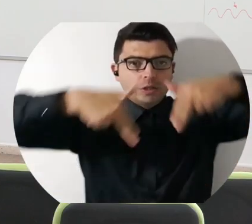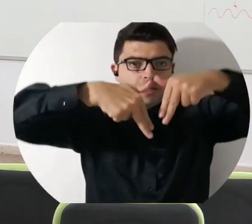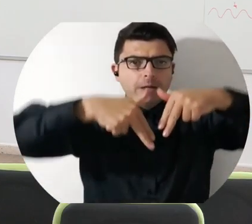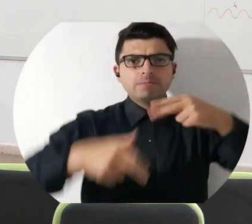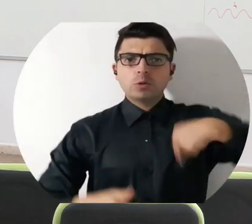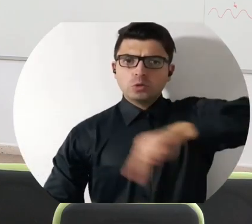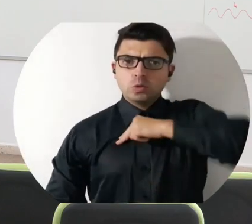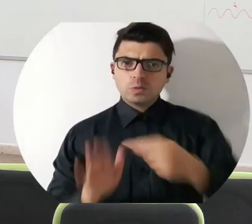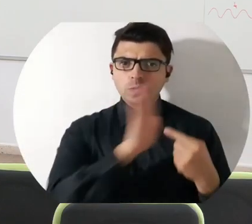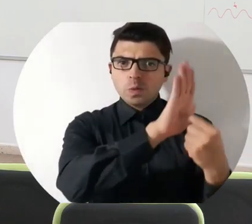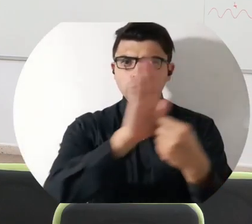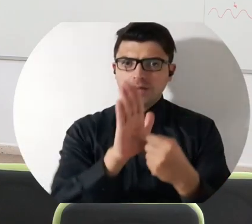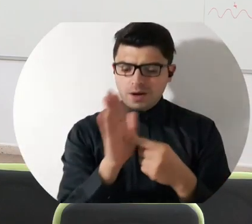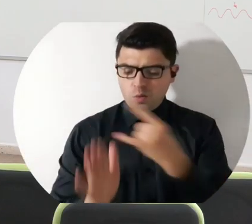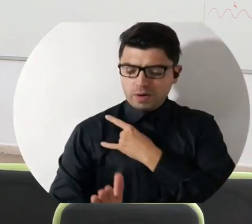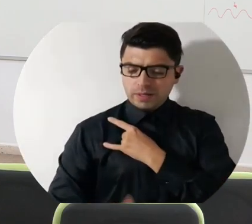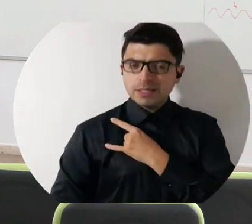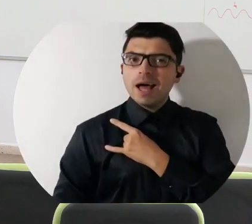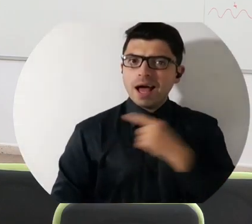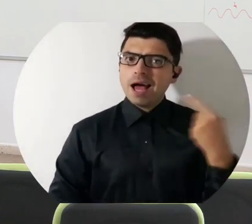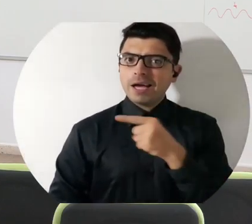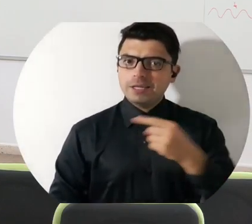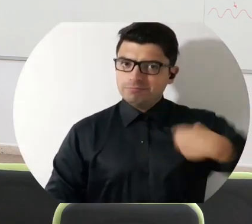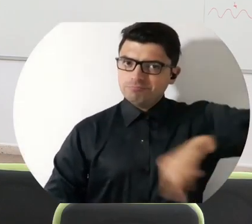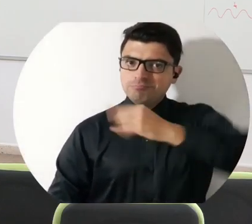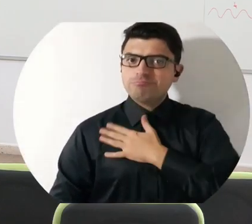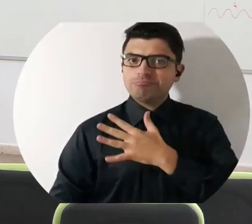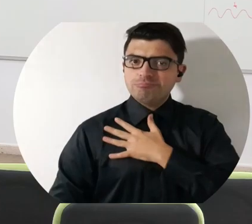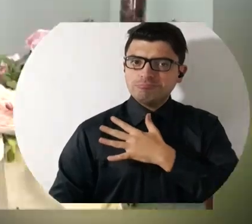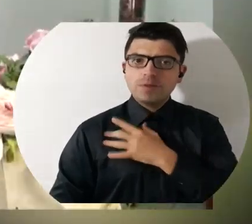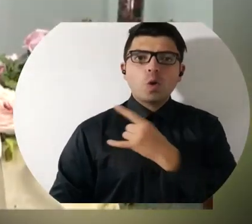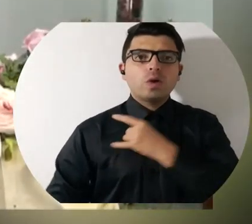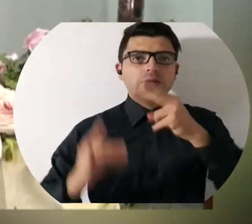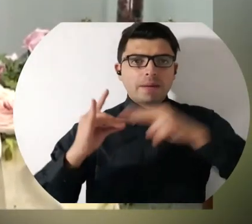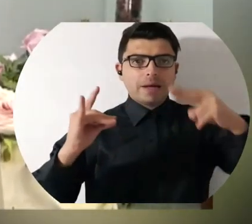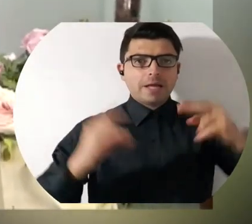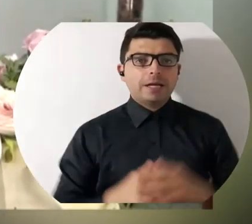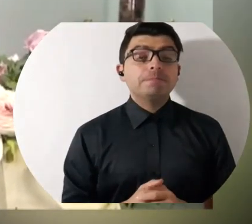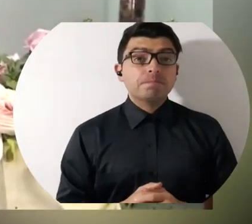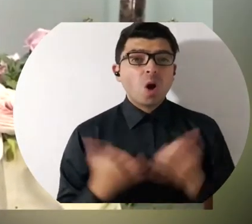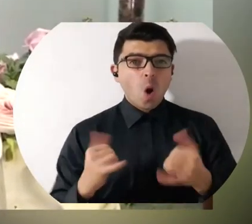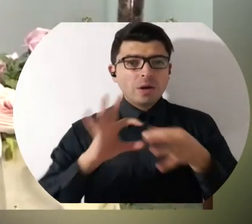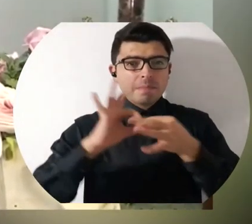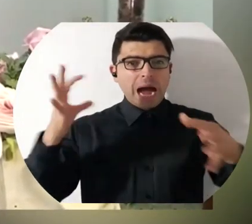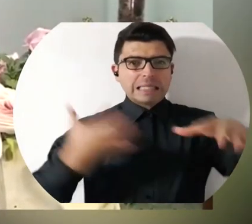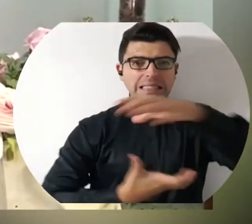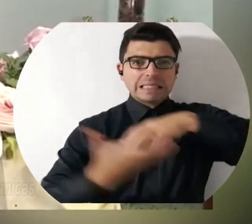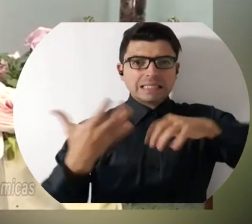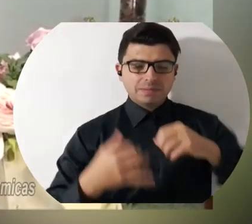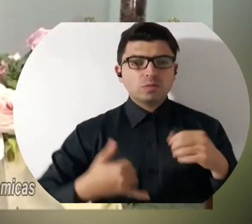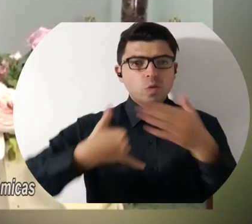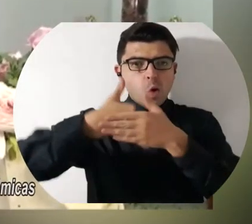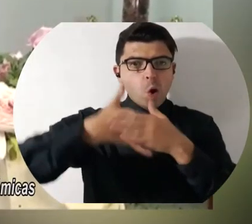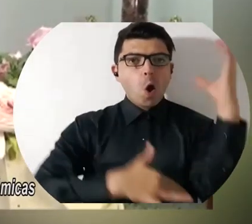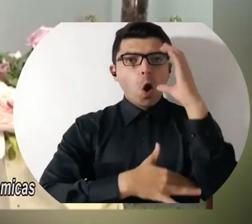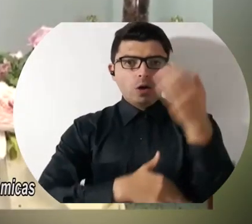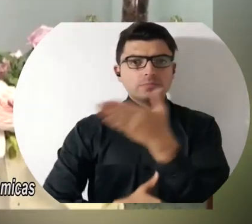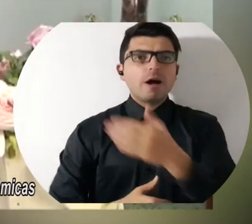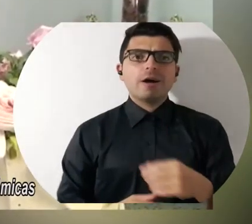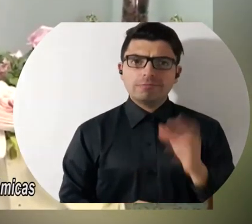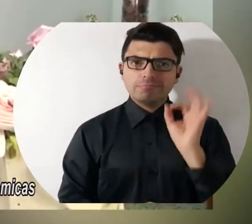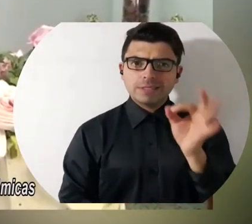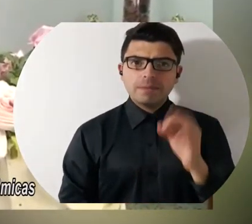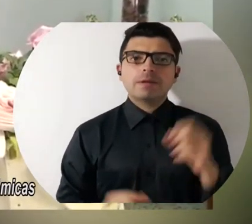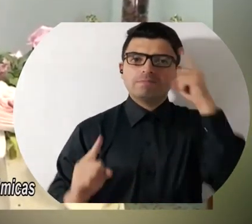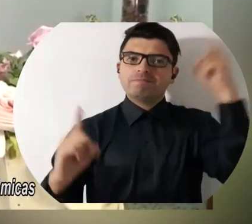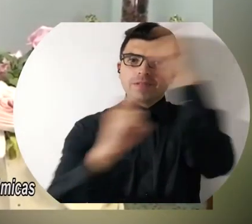que estamos hechos como universidad, nuestra Universidad del Magdalena. En la coyuntura que vive el país, siempre hay algo que decir a partir